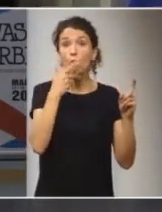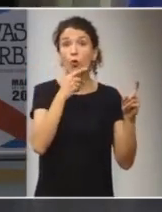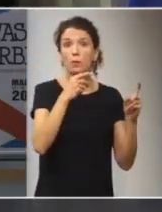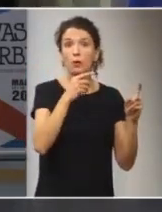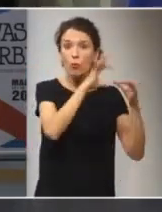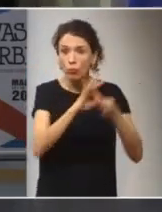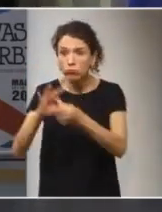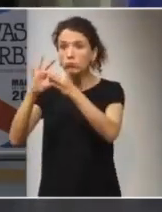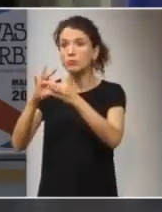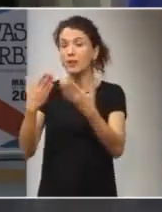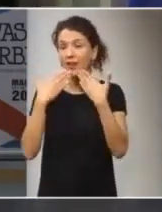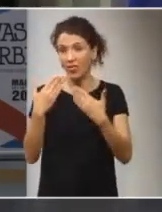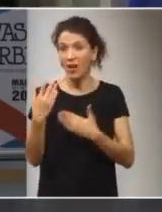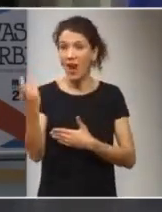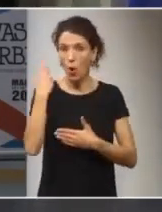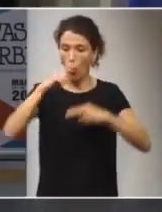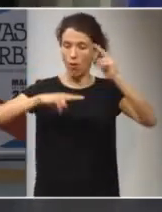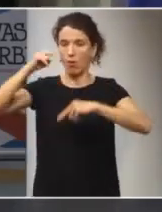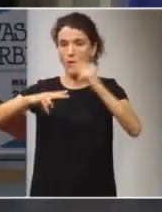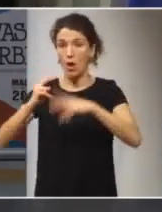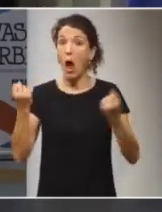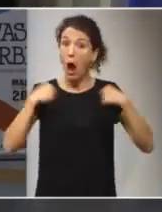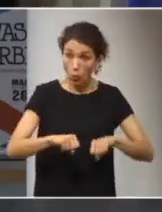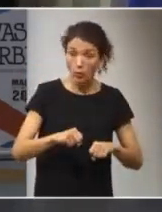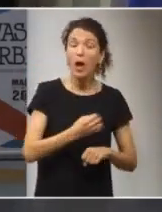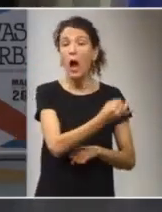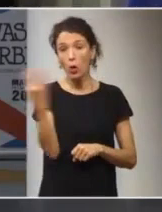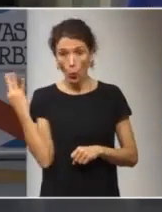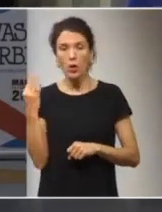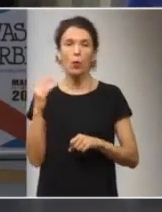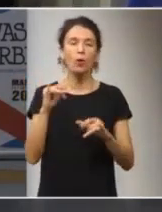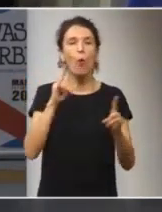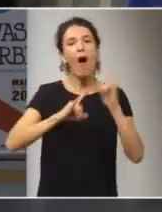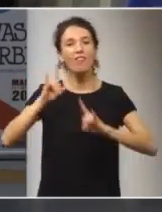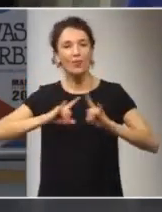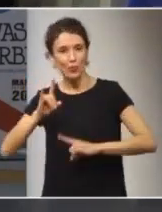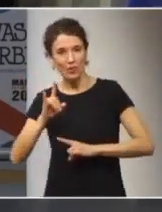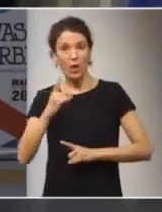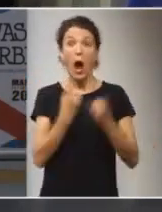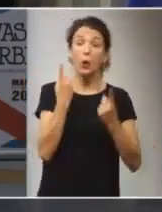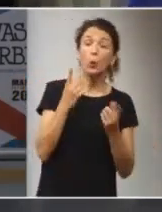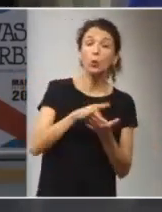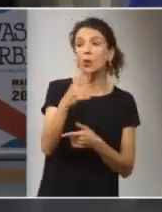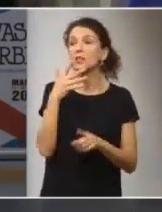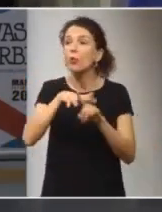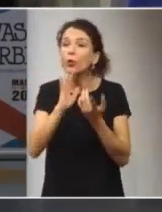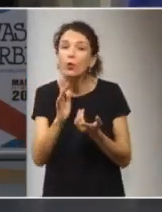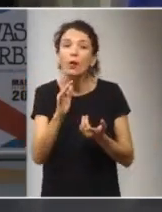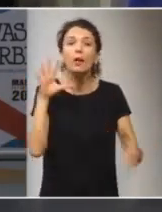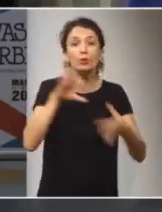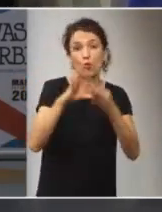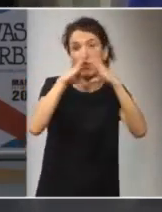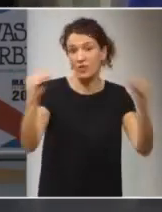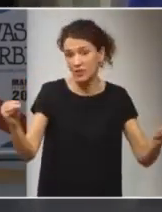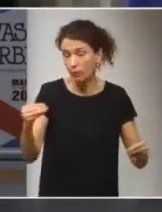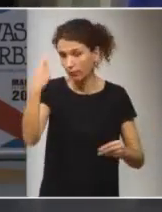estudiantes. A pesar de que algunas aventuras o algunos episodios en torno a la universidad,